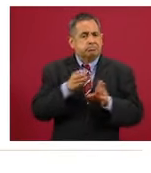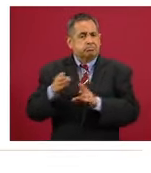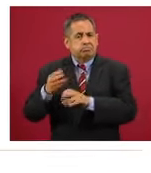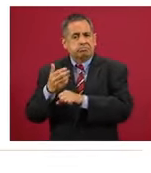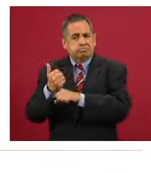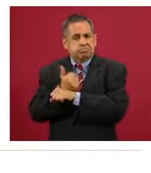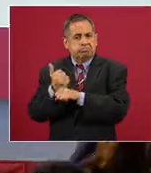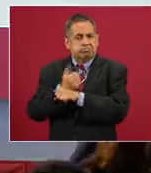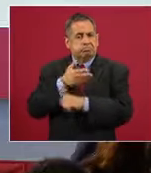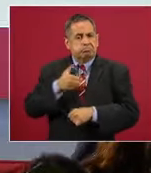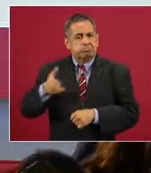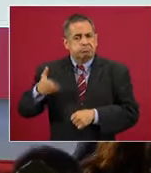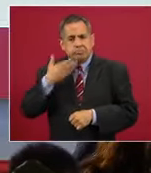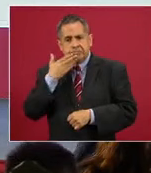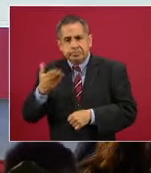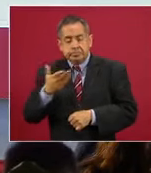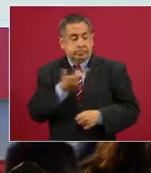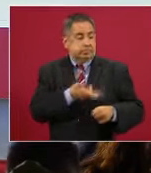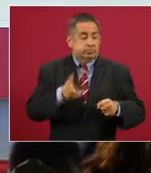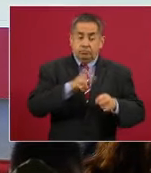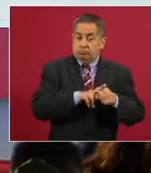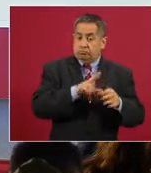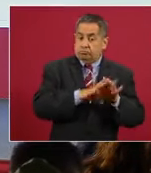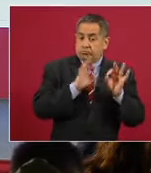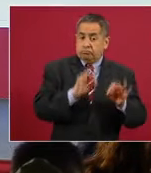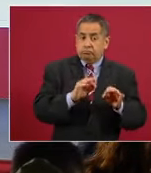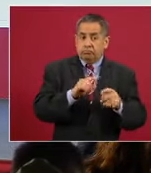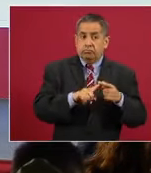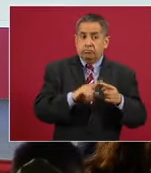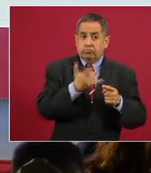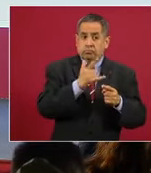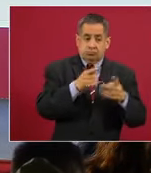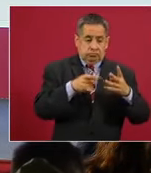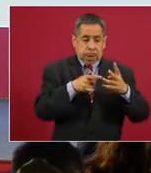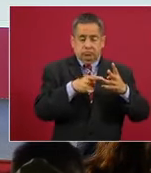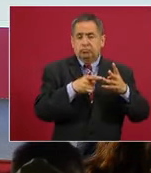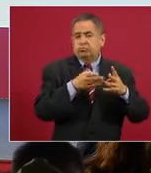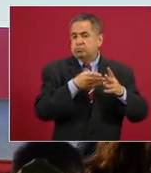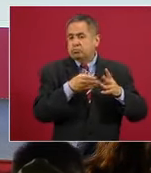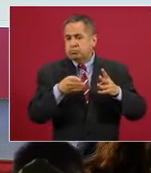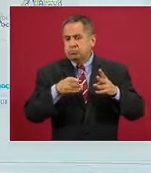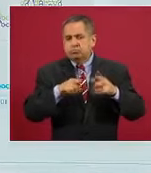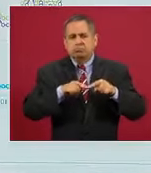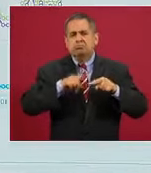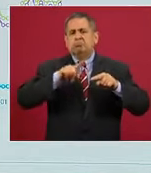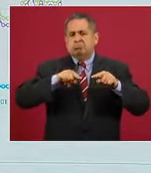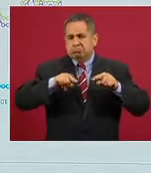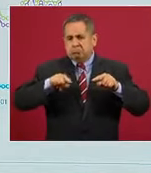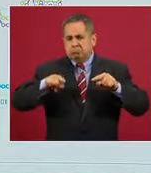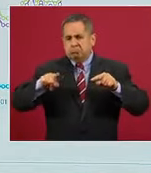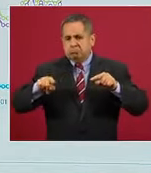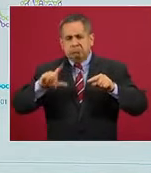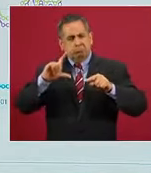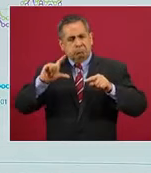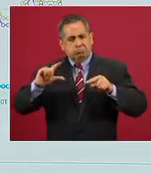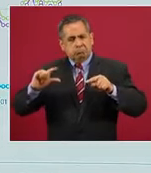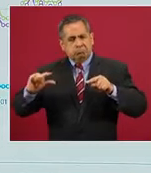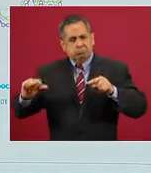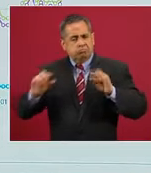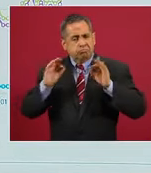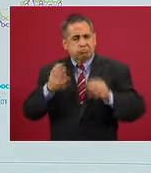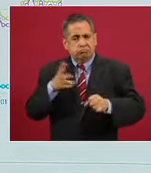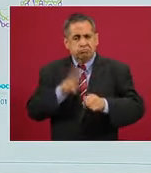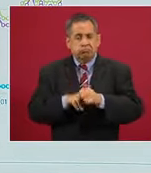siguiente, y desde la segunda quincena de julio con algunas variaciones, pero esta tendencia a la reducción.